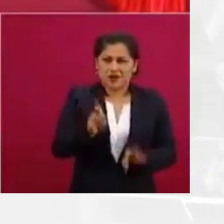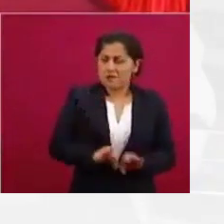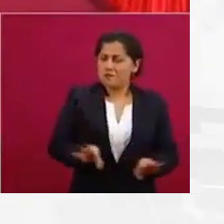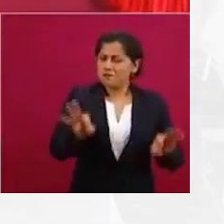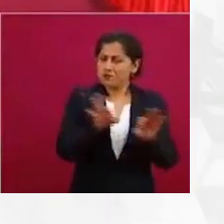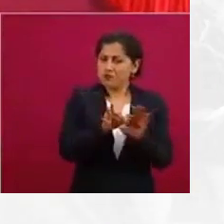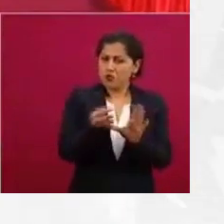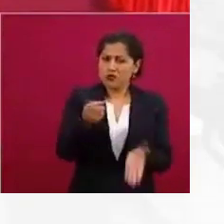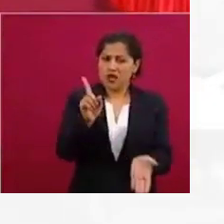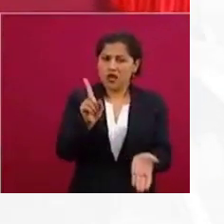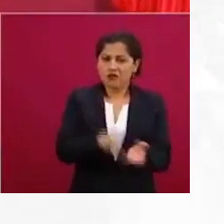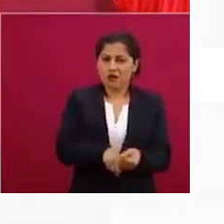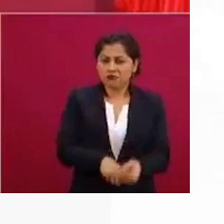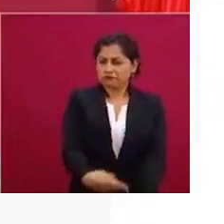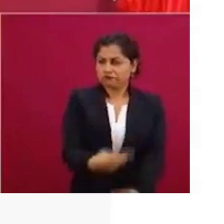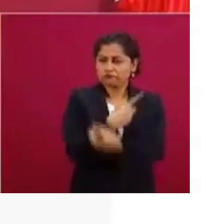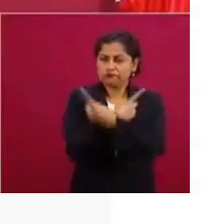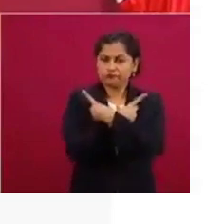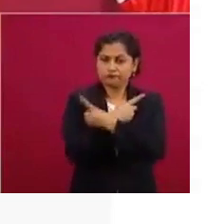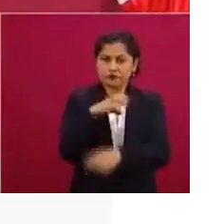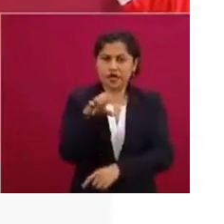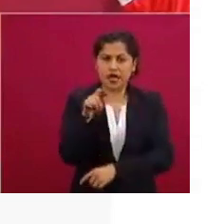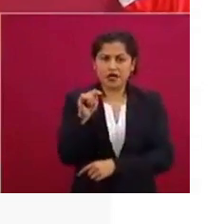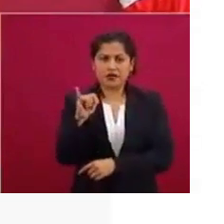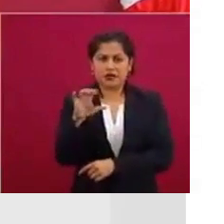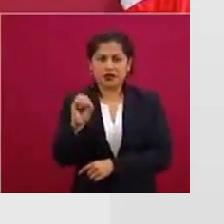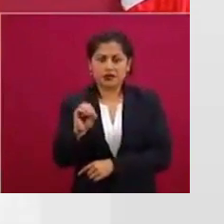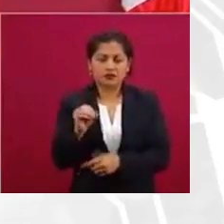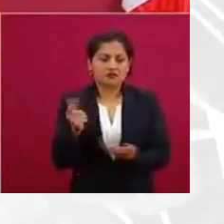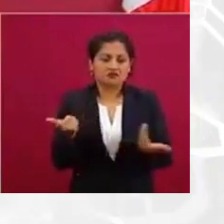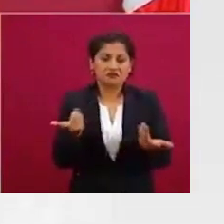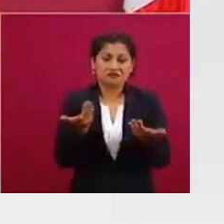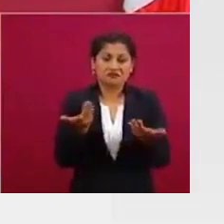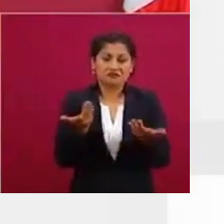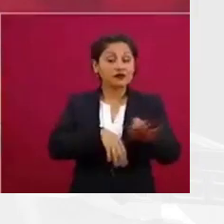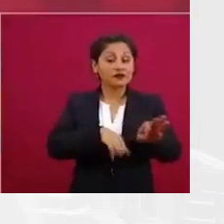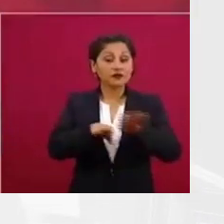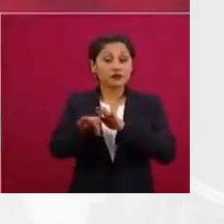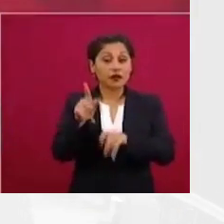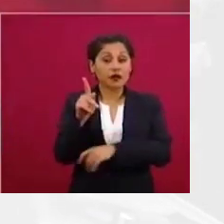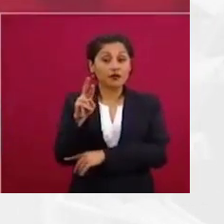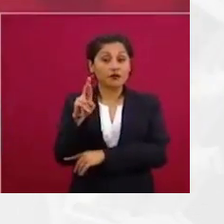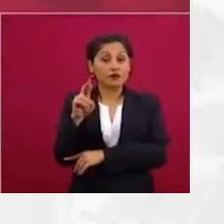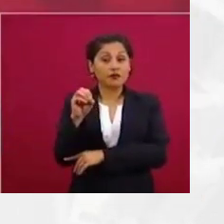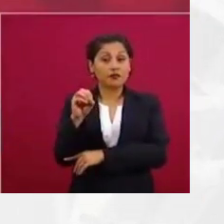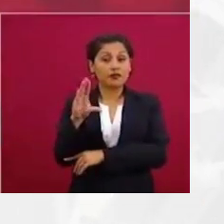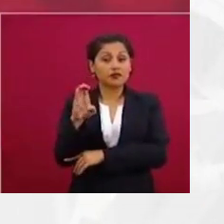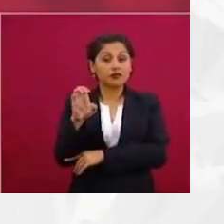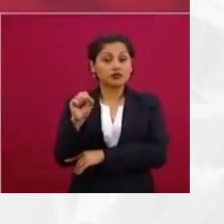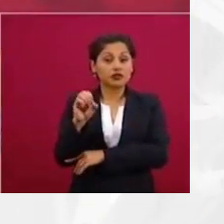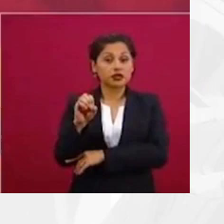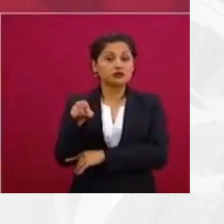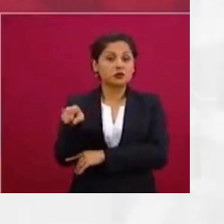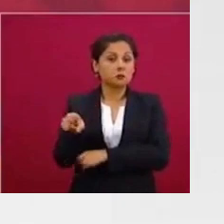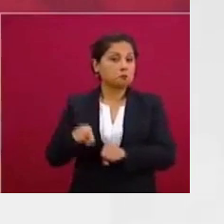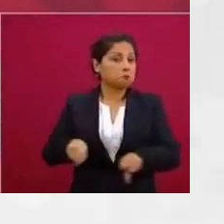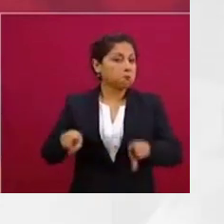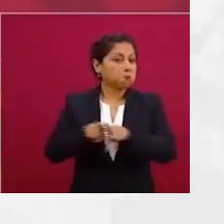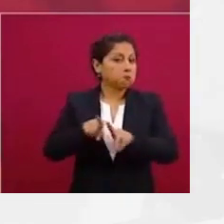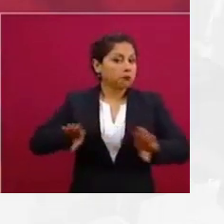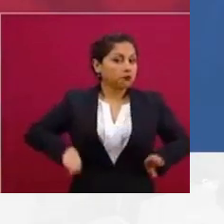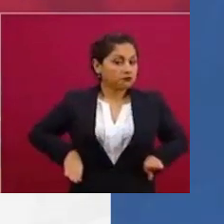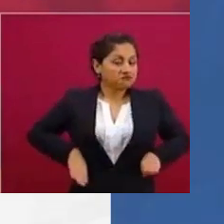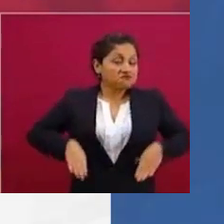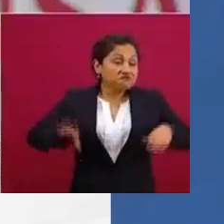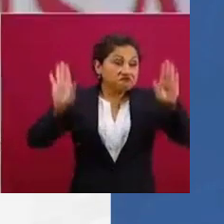gran, gran medida, a un grupo de youtuberos, entre comillas, y sin que eso signifique nada despertivo para la